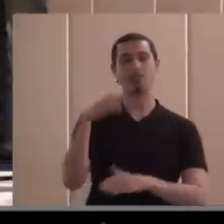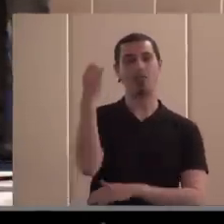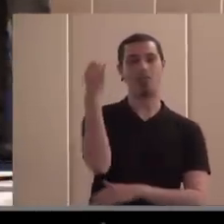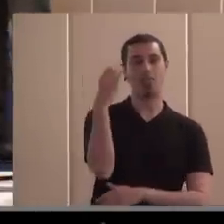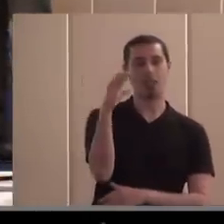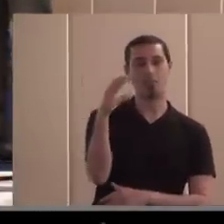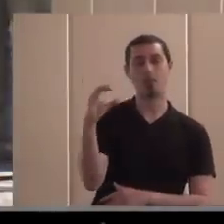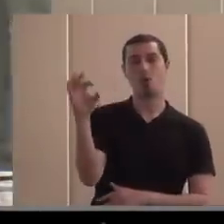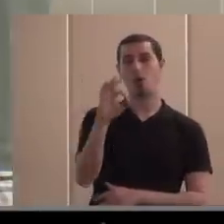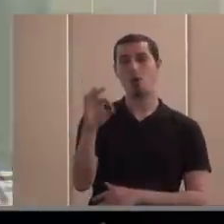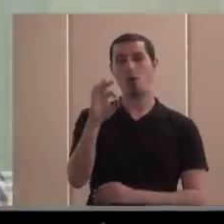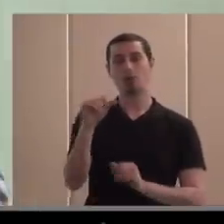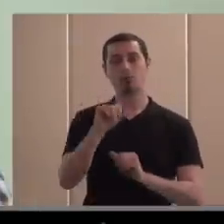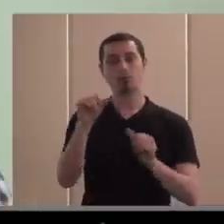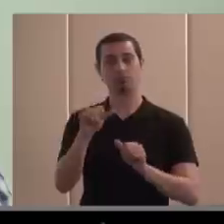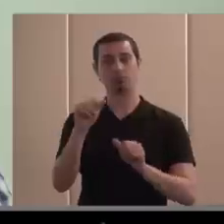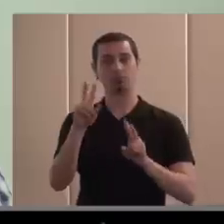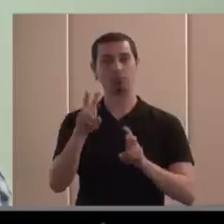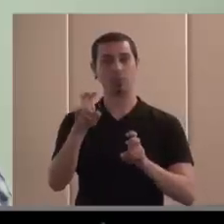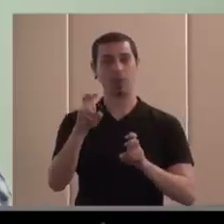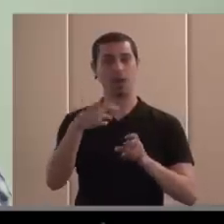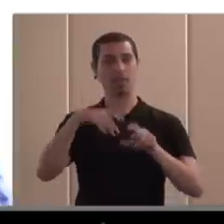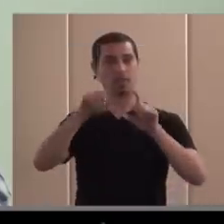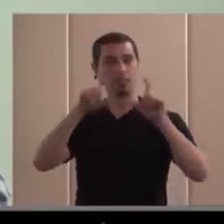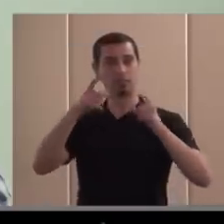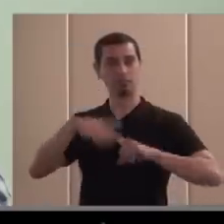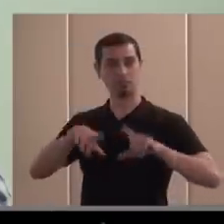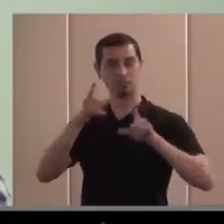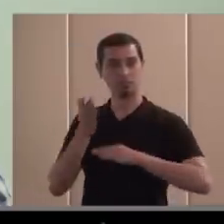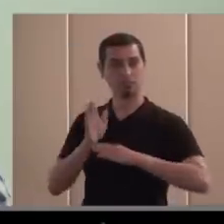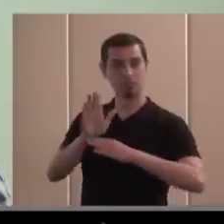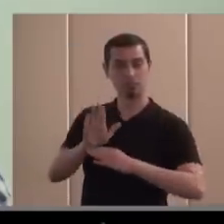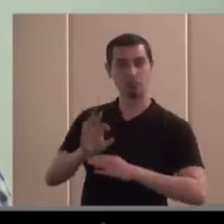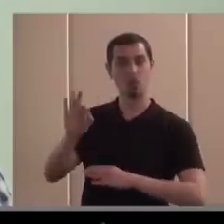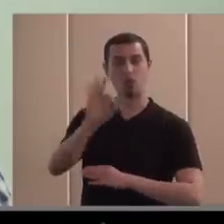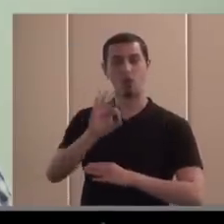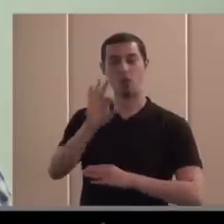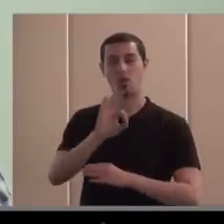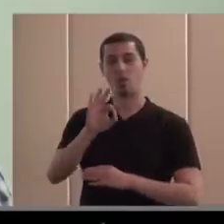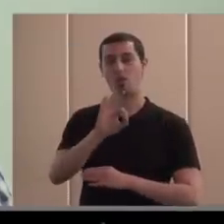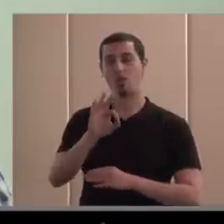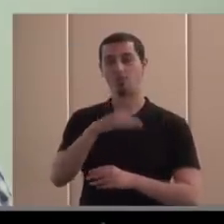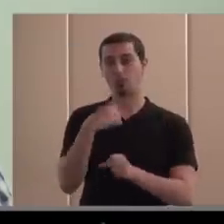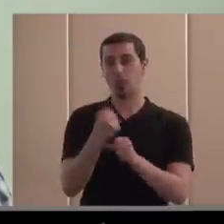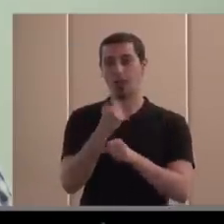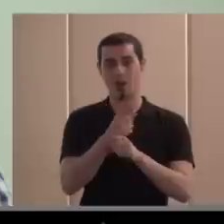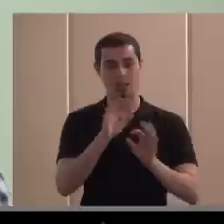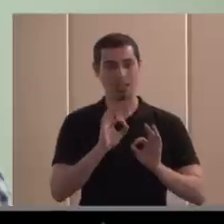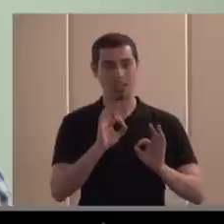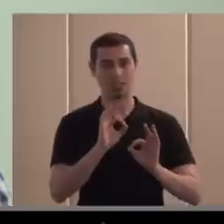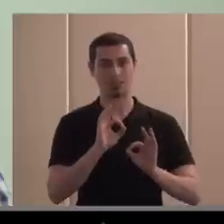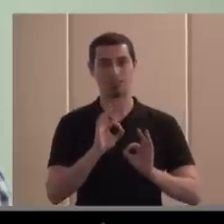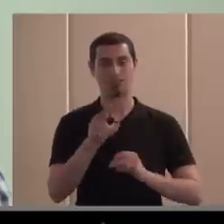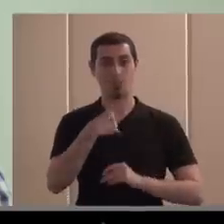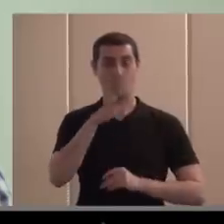hacer una especie de apostolado desde una entidad o desde el ejercicio de una labor concreta, como en mi caso es la